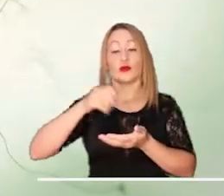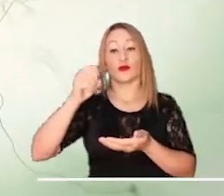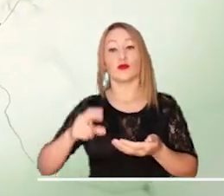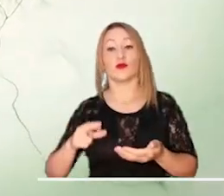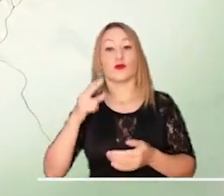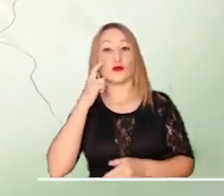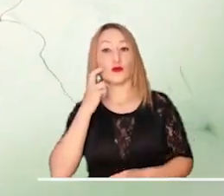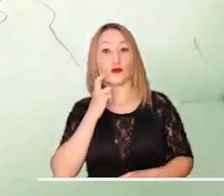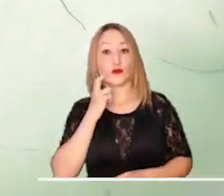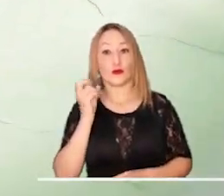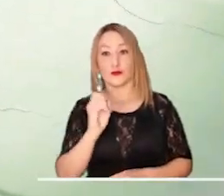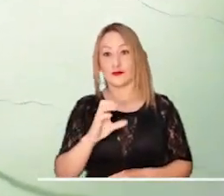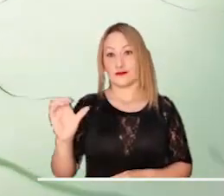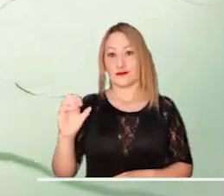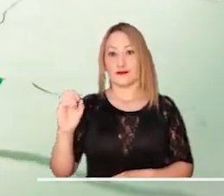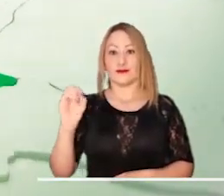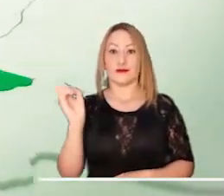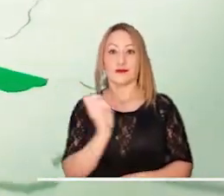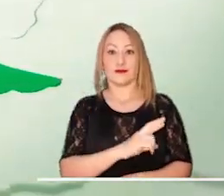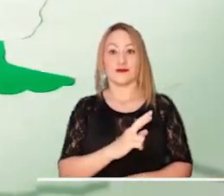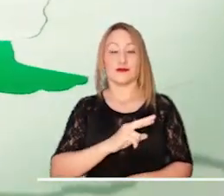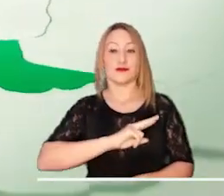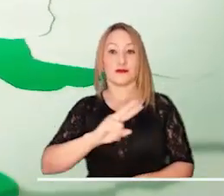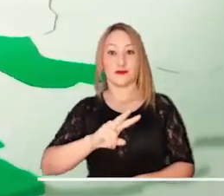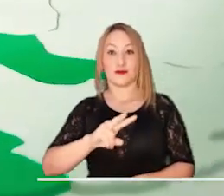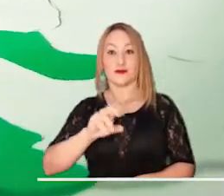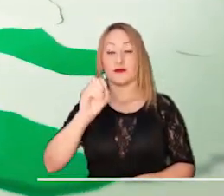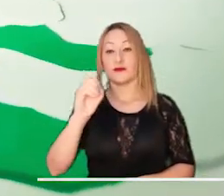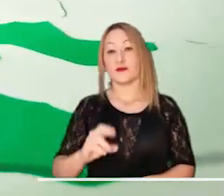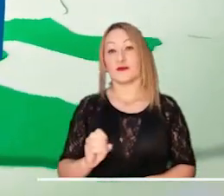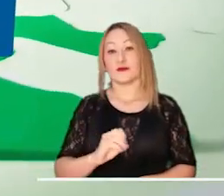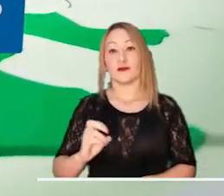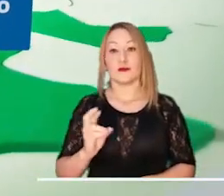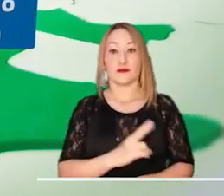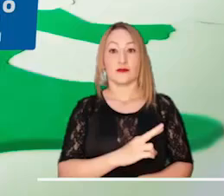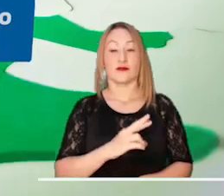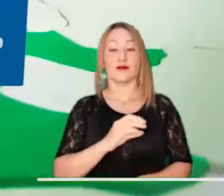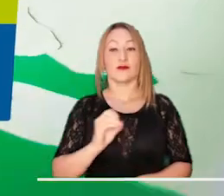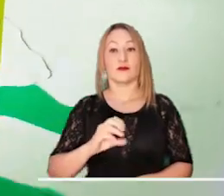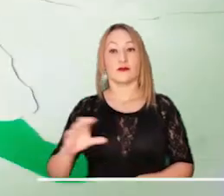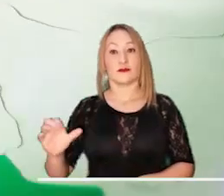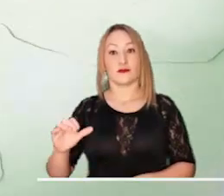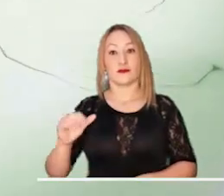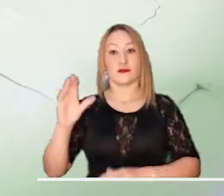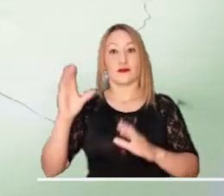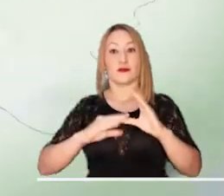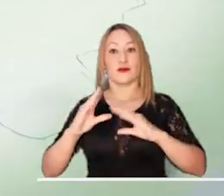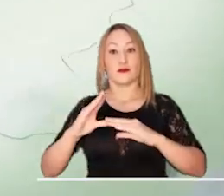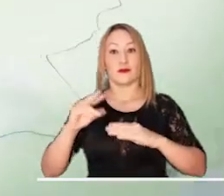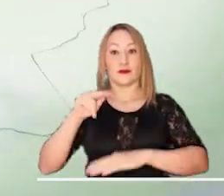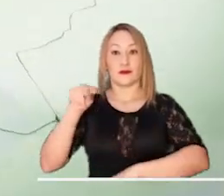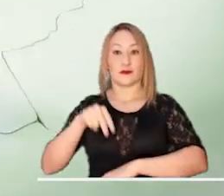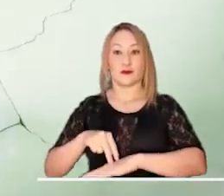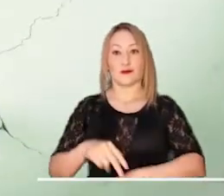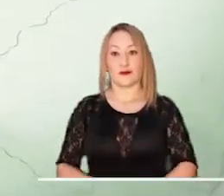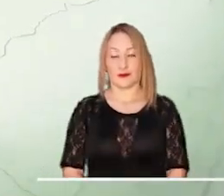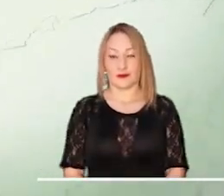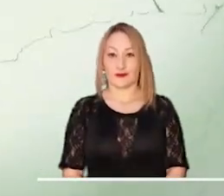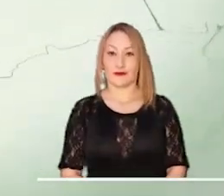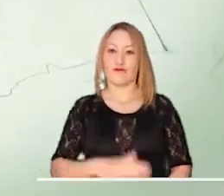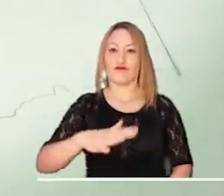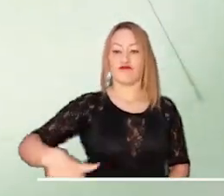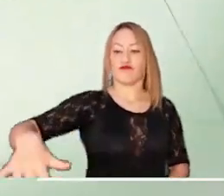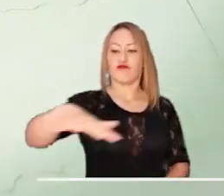Pacífico promete lloviznas aisladas en el centro y sur de Chocó, occidente y oriente de Valle del Cauca, sur oriente y occidente de Cauca